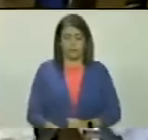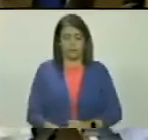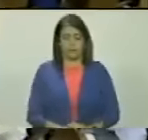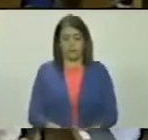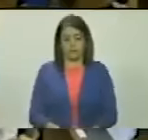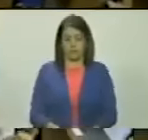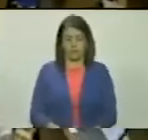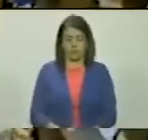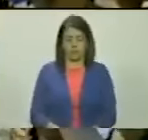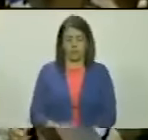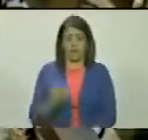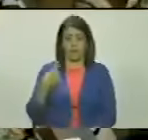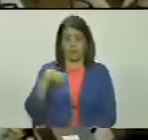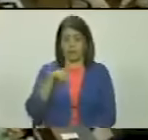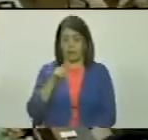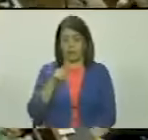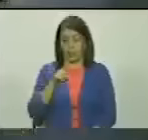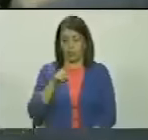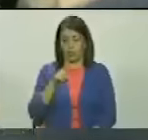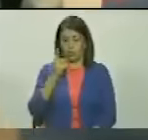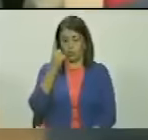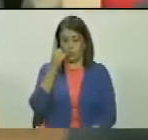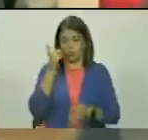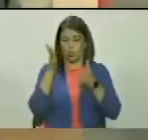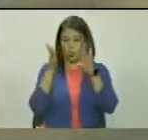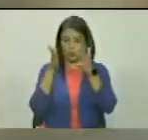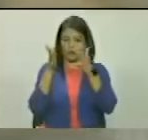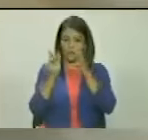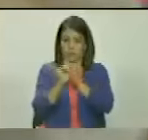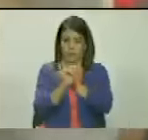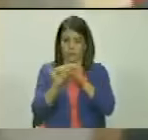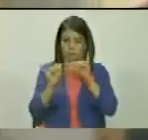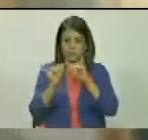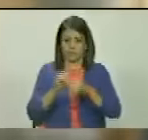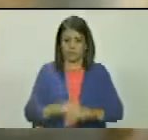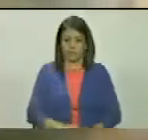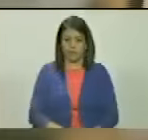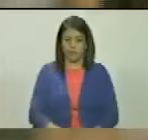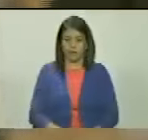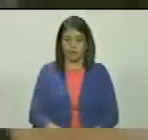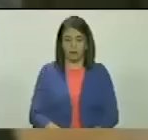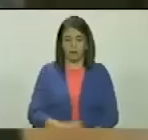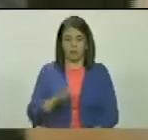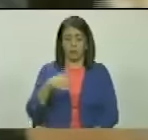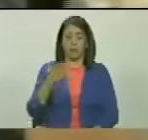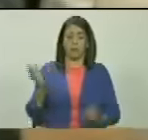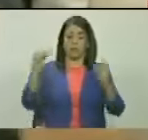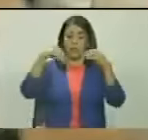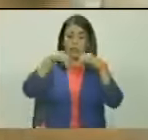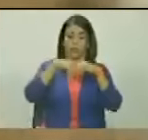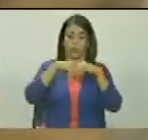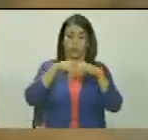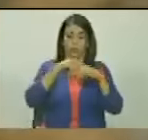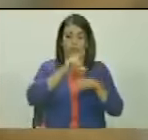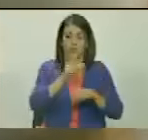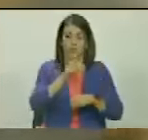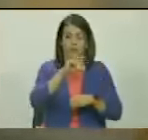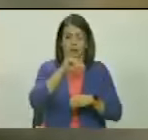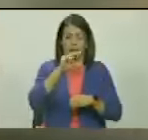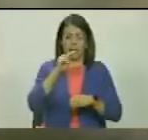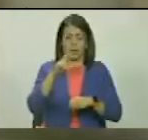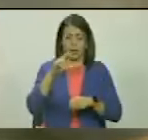tengo una solo una sugerencia es que cuando surge el acuerdo de ginebra de